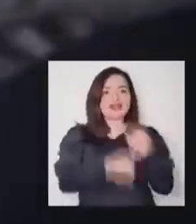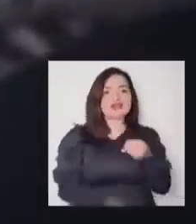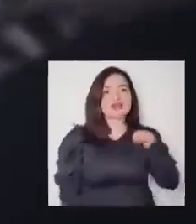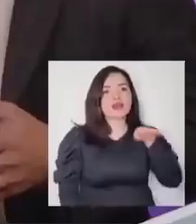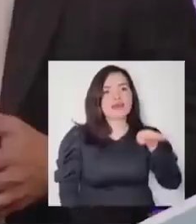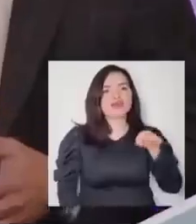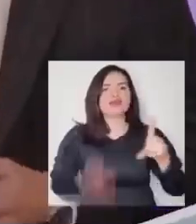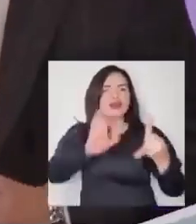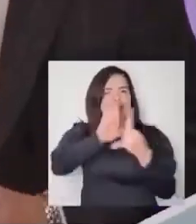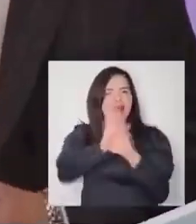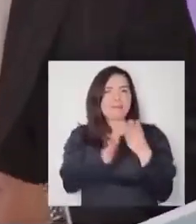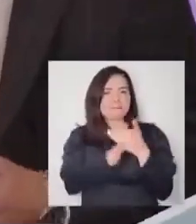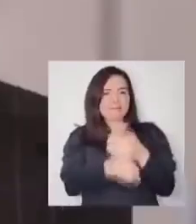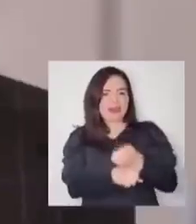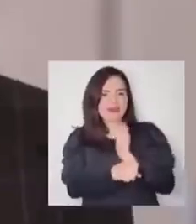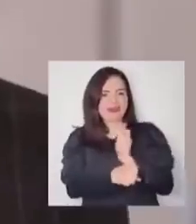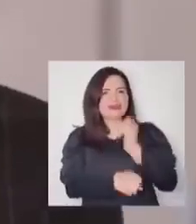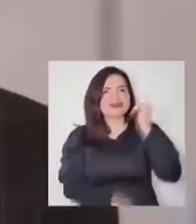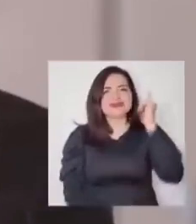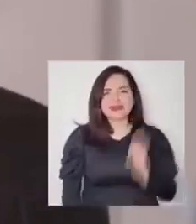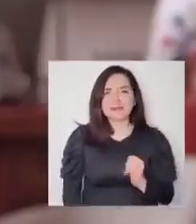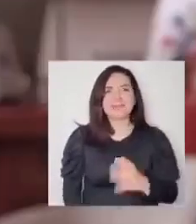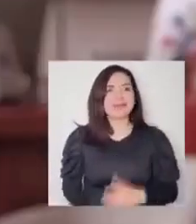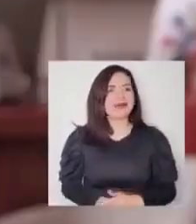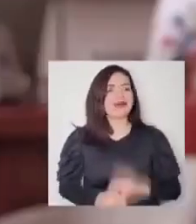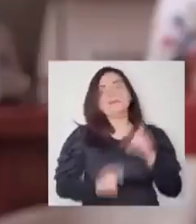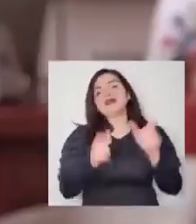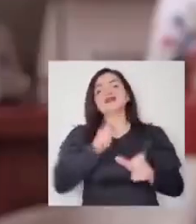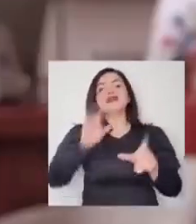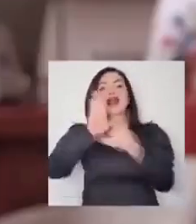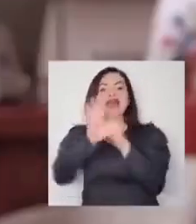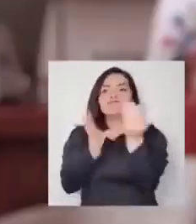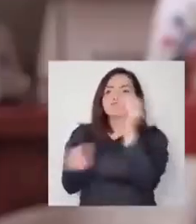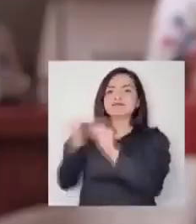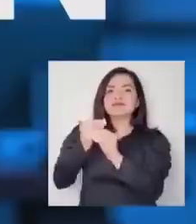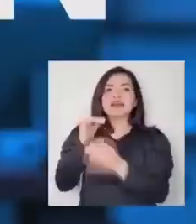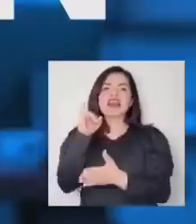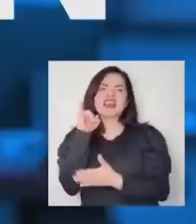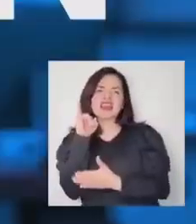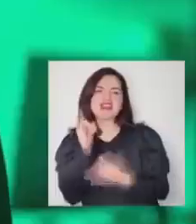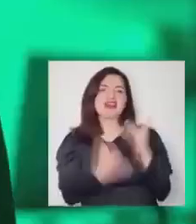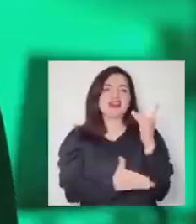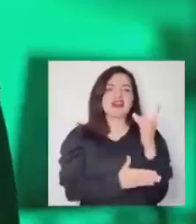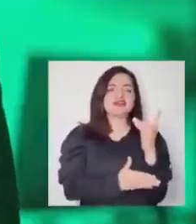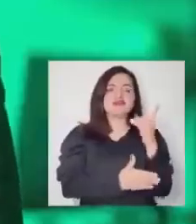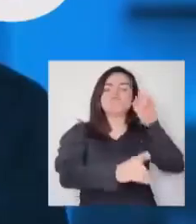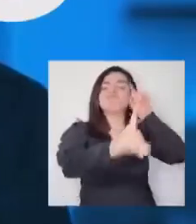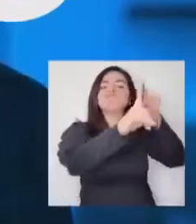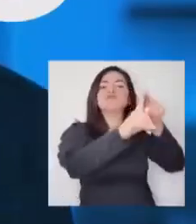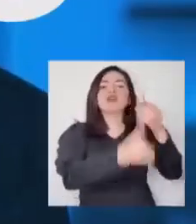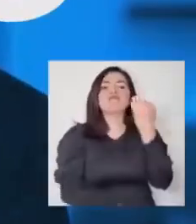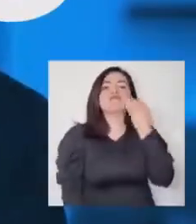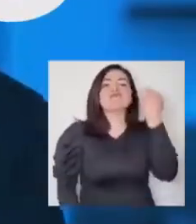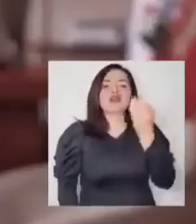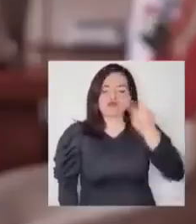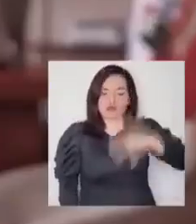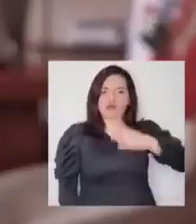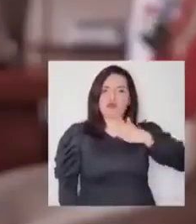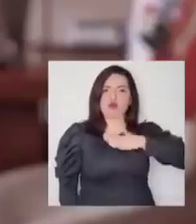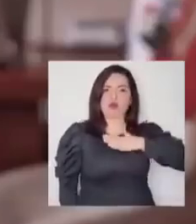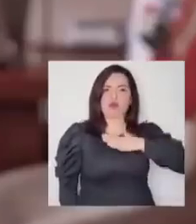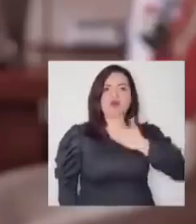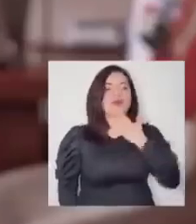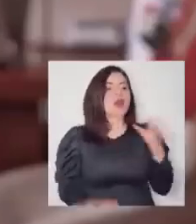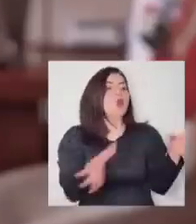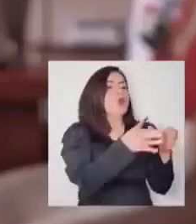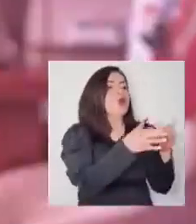estacionamiento, la ley de pesca, siempre los legisladores de izquierda y derecha buscan su beneficio propio y